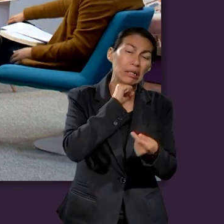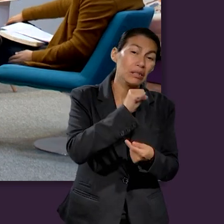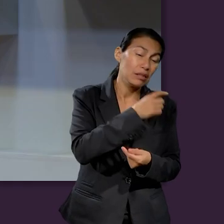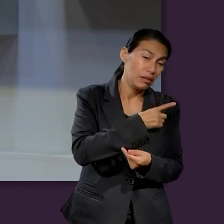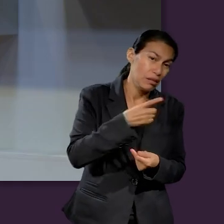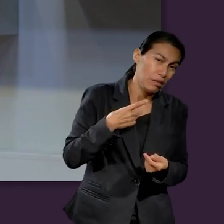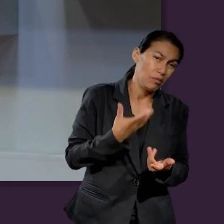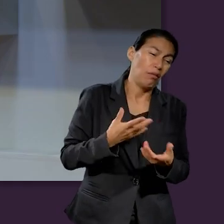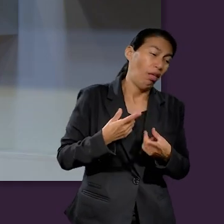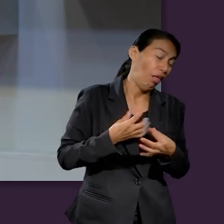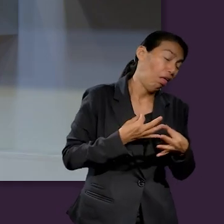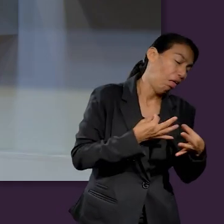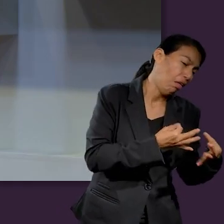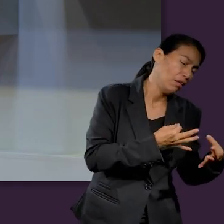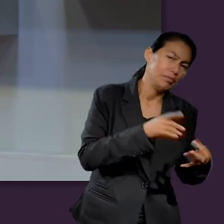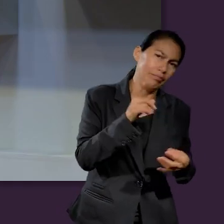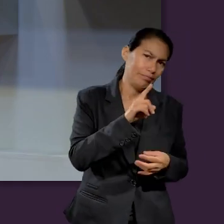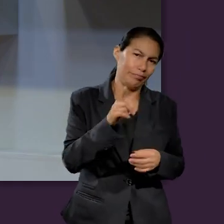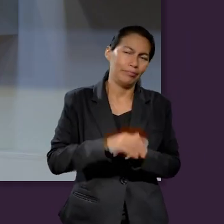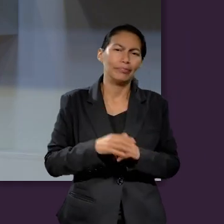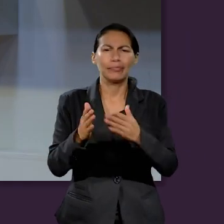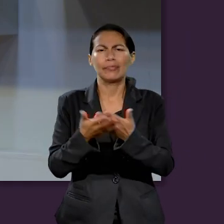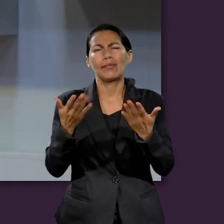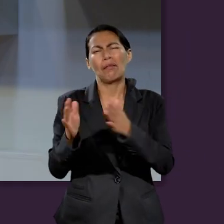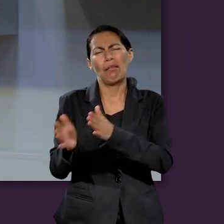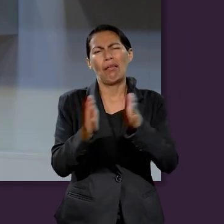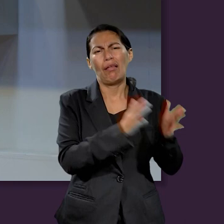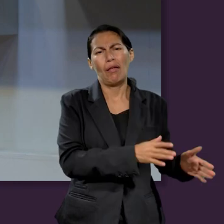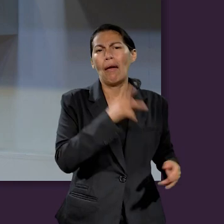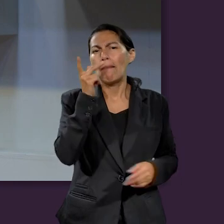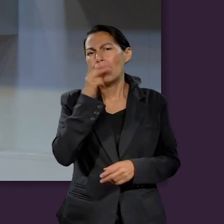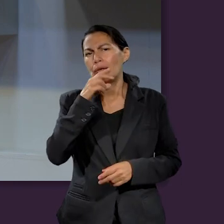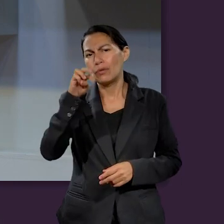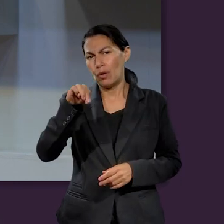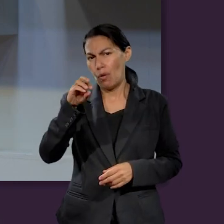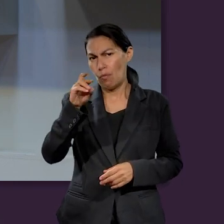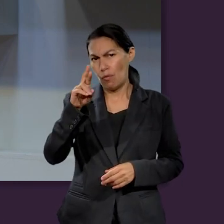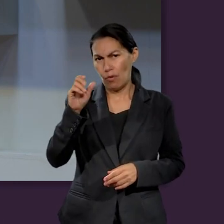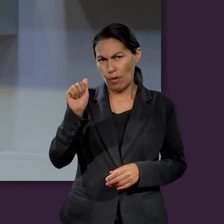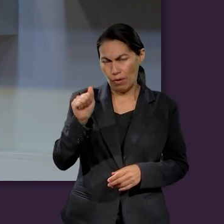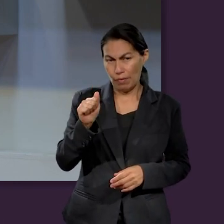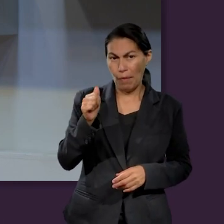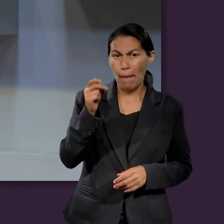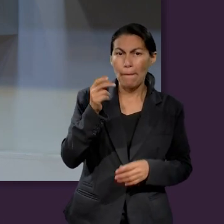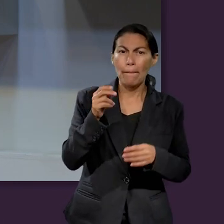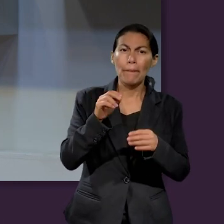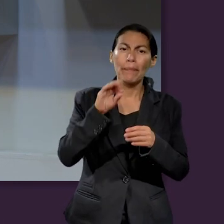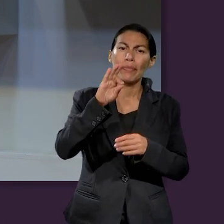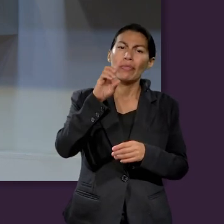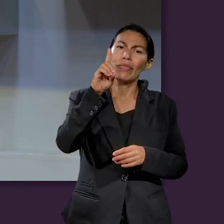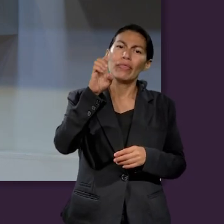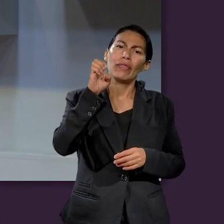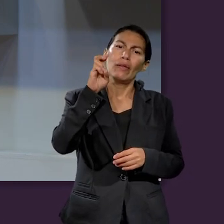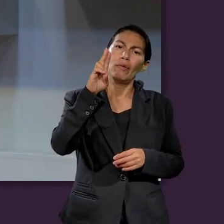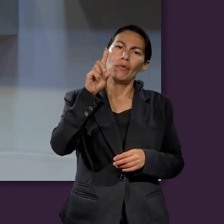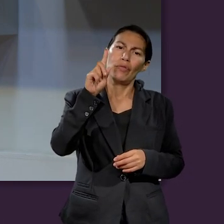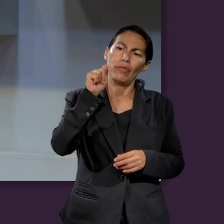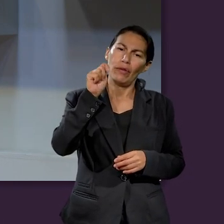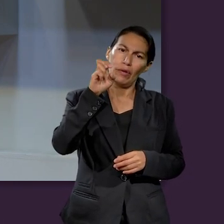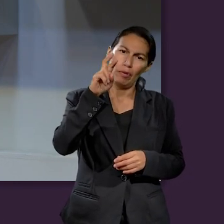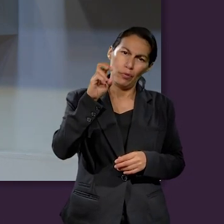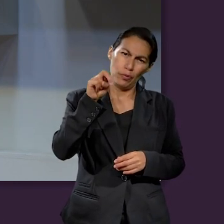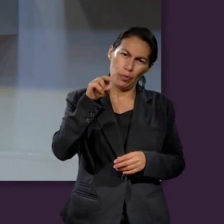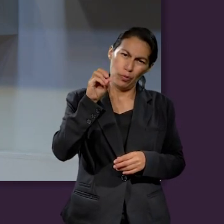podemos hacer, ¿no? Desde nuestras áreas de conocimiento ver cómo nos administramos. Vamos a ir con nuestro segundo experto, el pastor Mora, y queremos